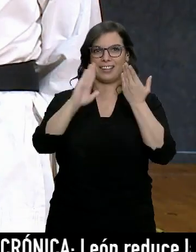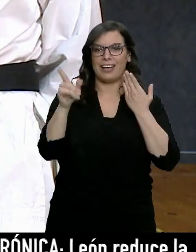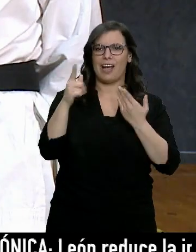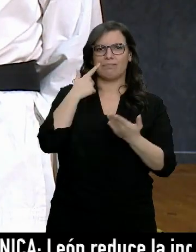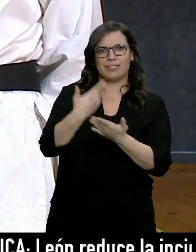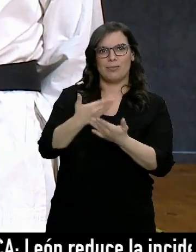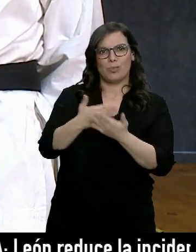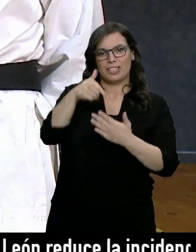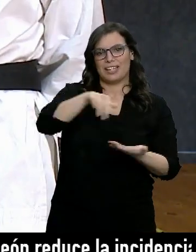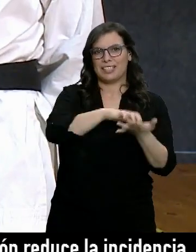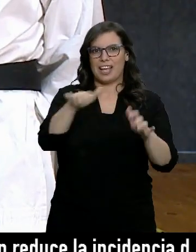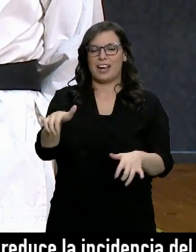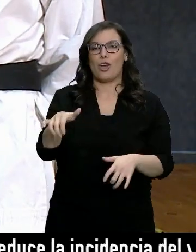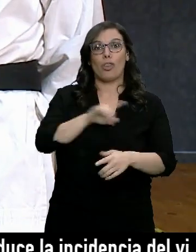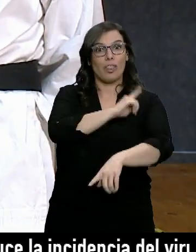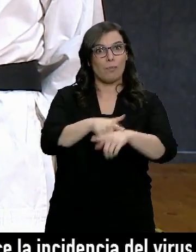este deporte en Castilla y León.